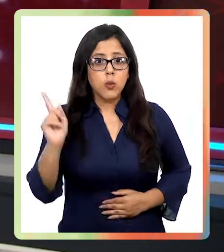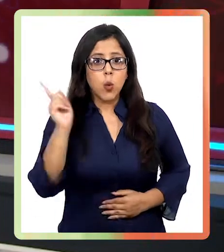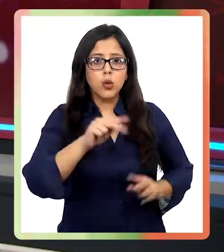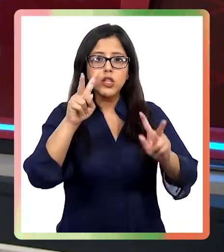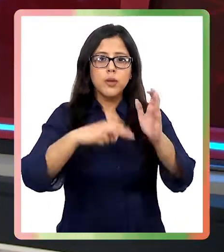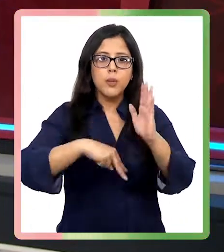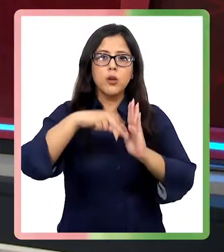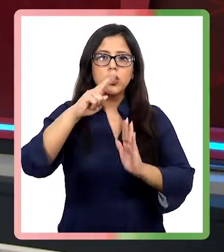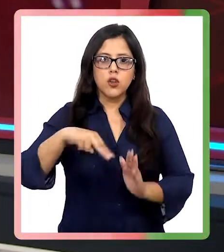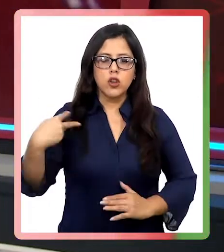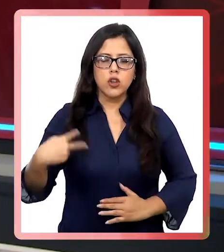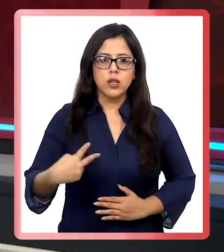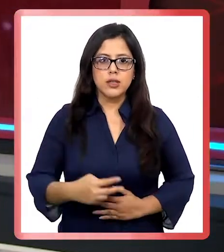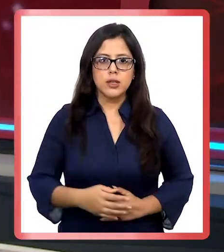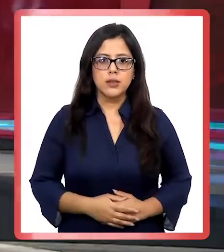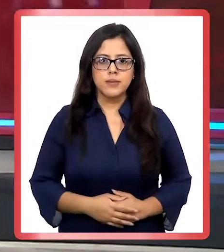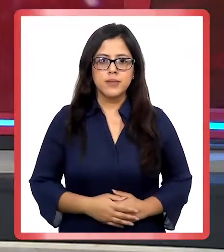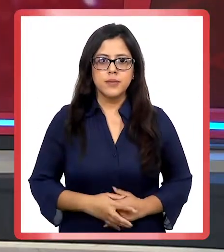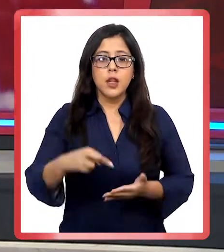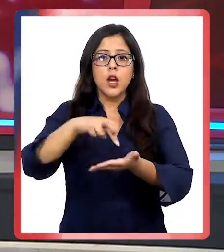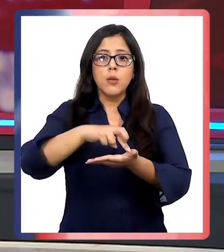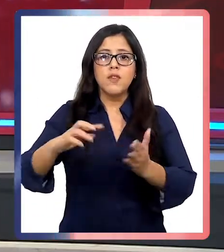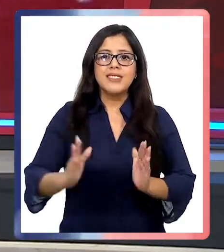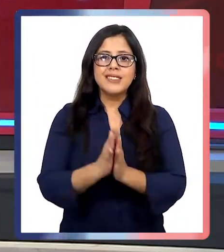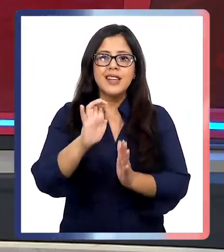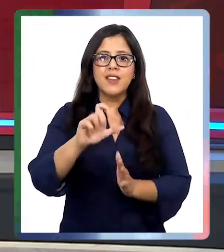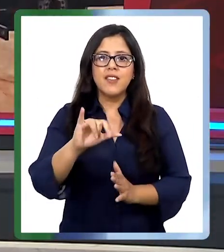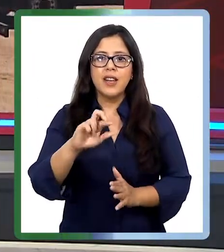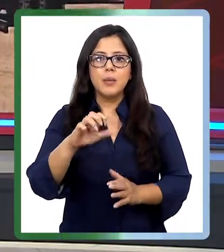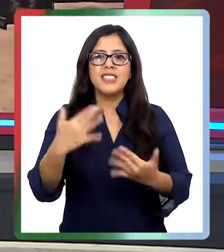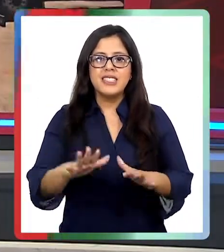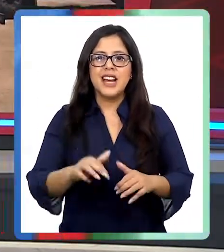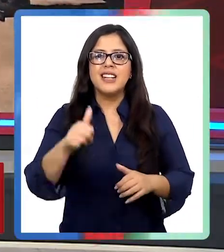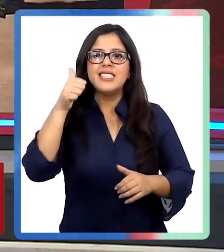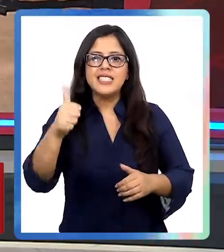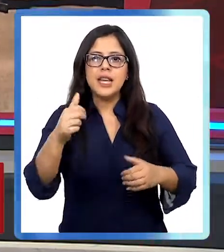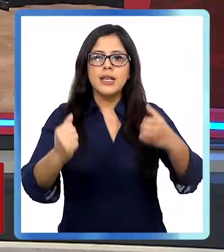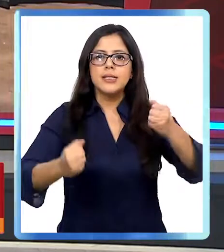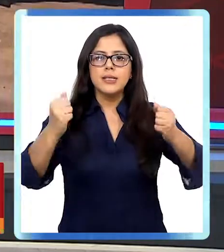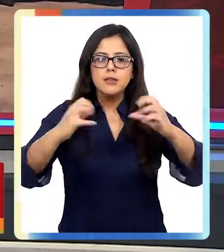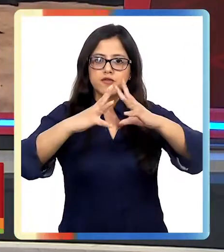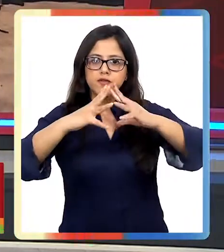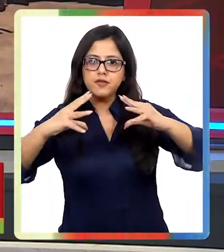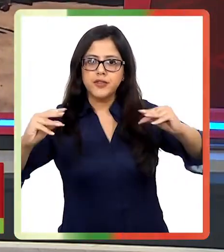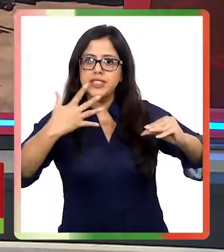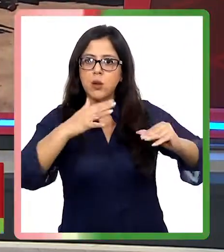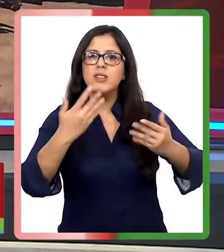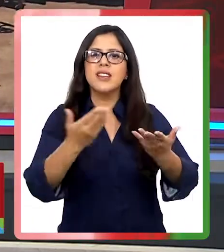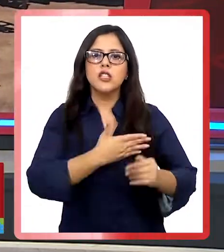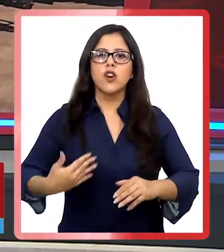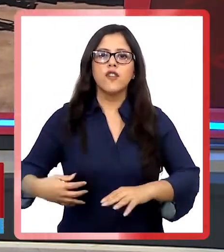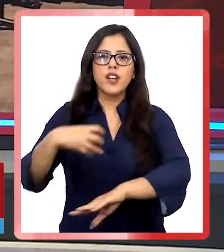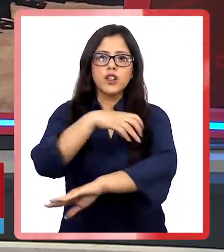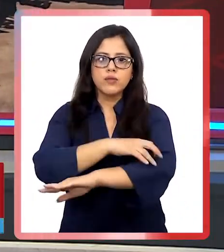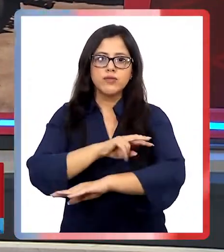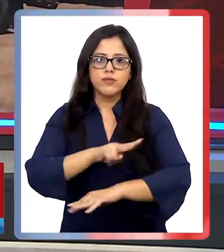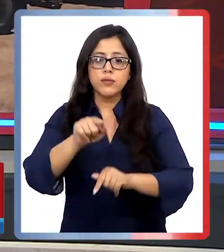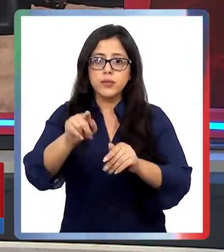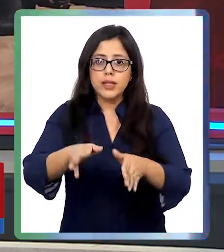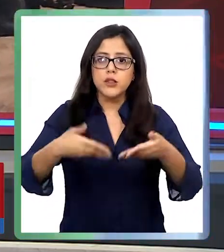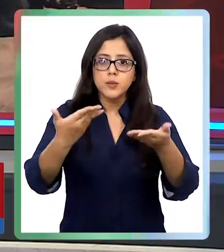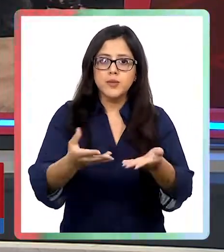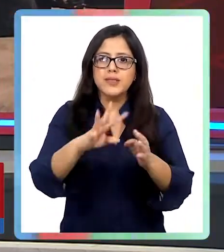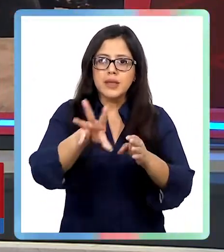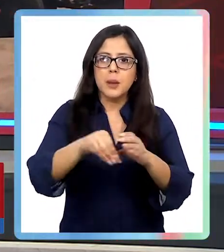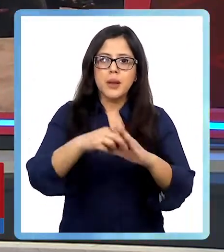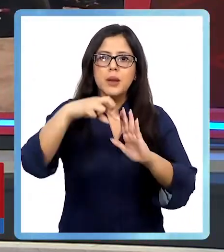Bien, seguimos con la última parte de Portavoz Noticias. La provincia de San Felipe recibió seis camiones aljibe del gobierno regional de Valparaíso. Esta